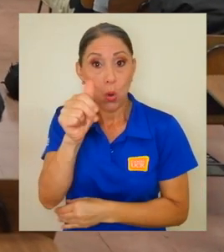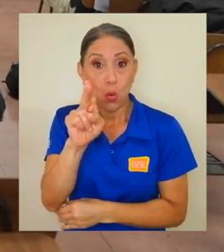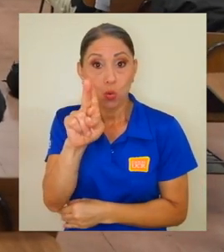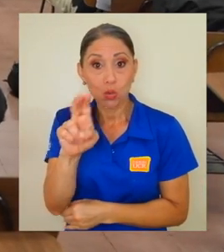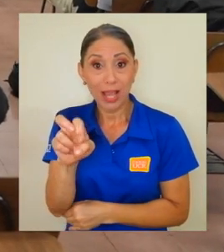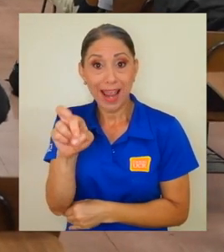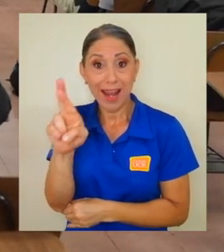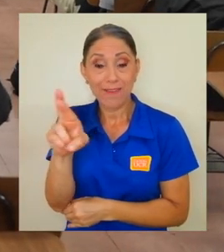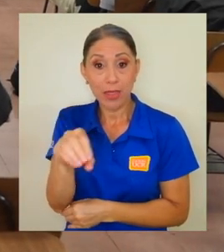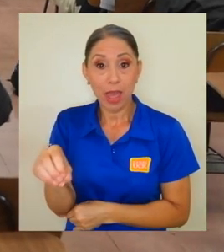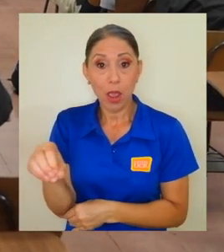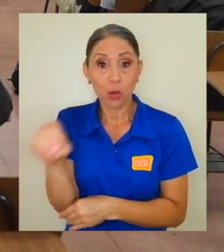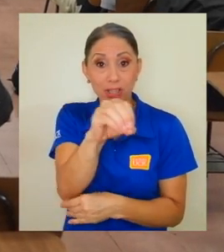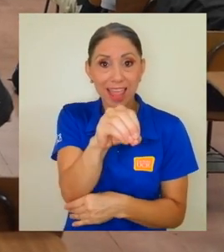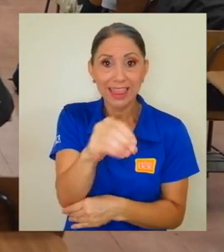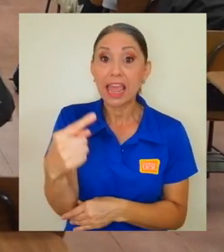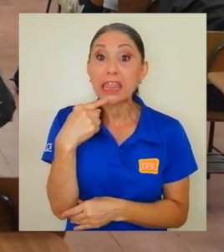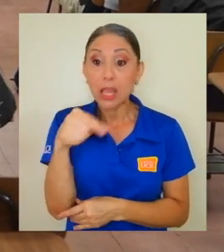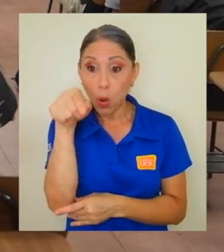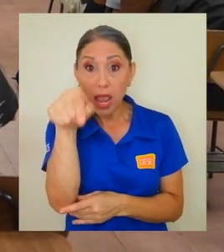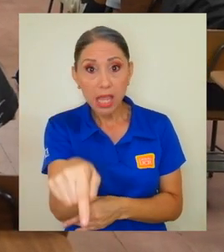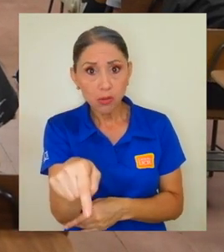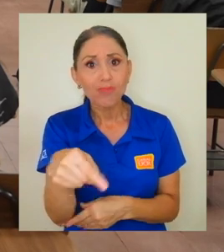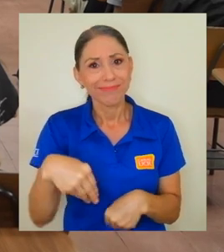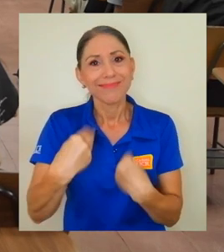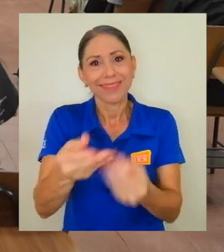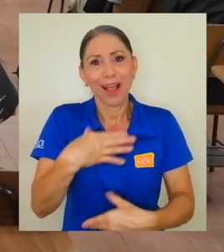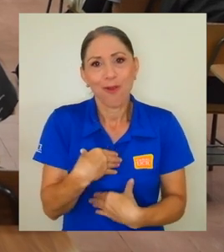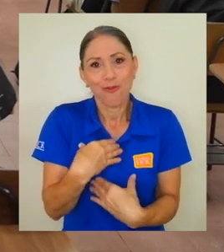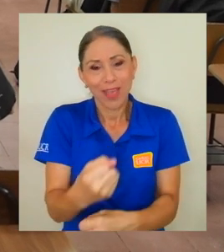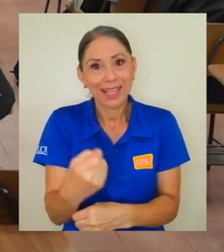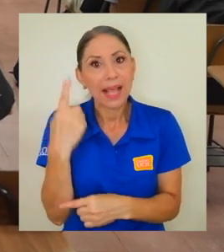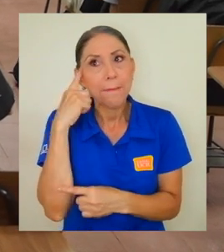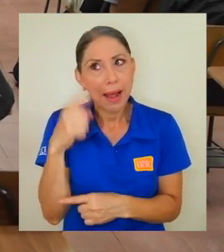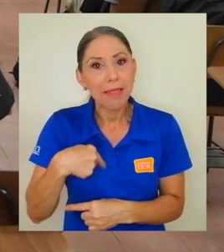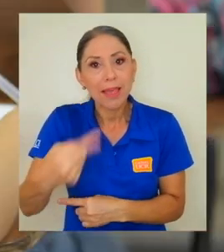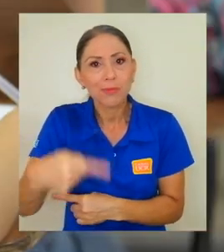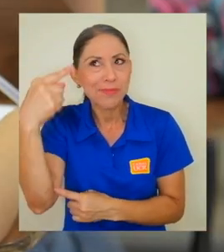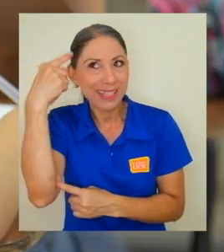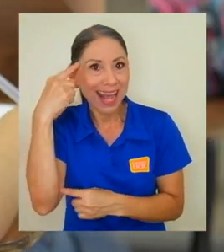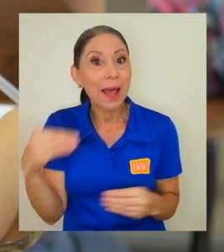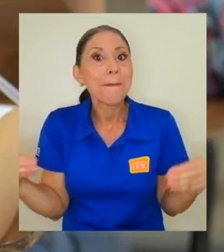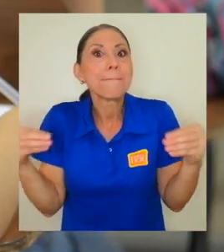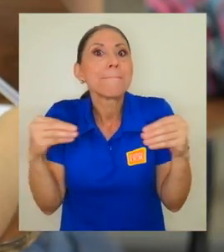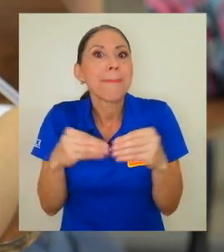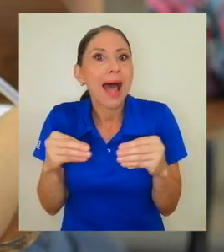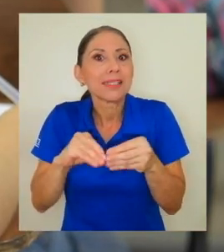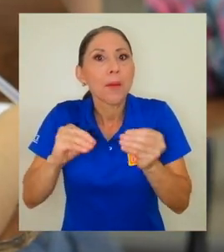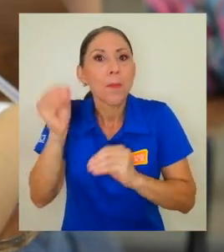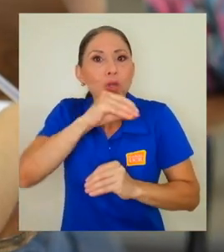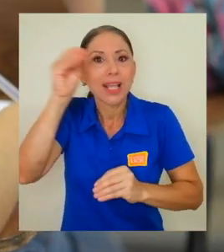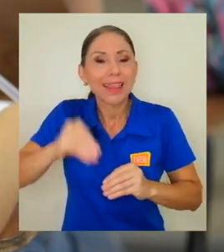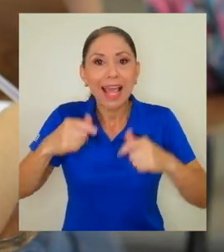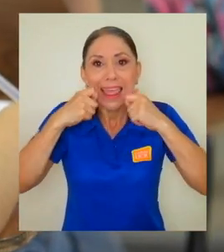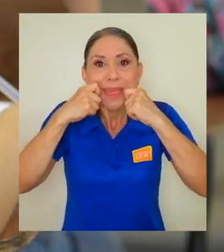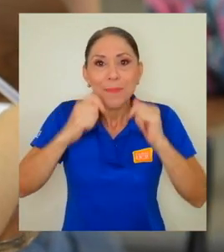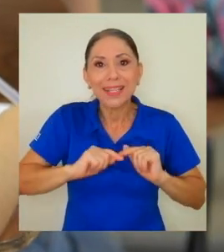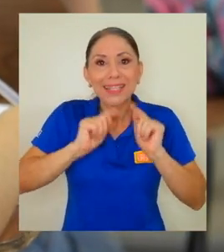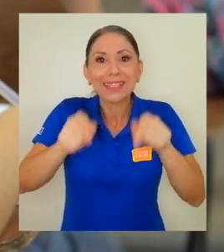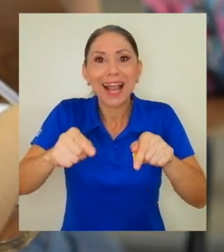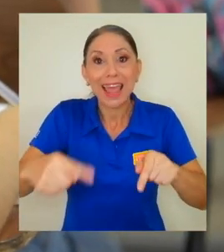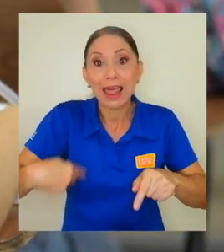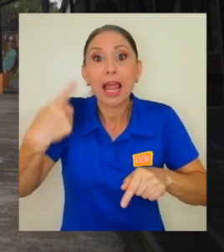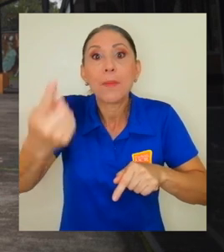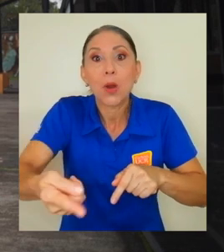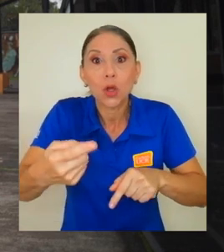que este tipo de reconocimientos generan confianza para pensar en mayores niveles de presencialidad para el segundo semestre de 2021 y el año que